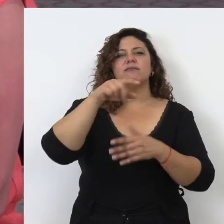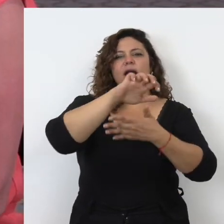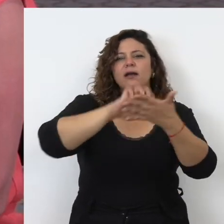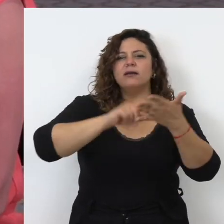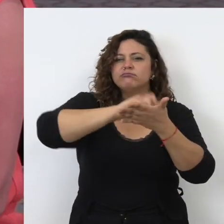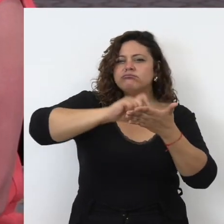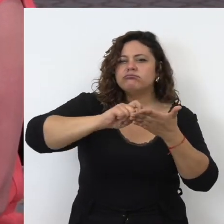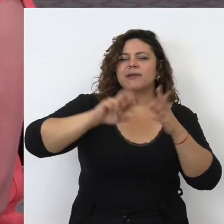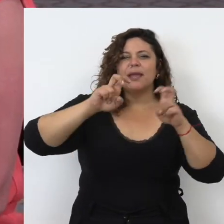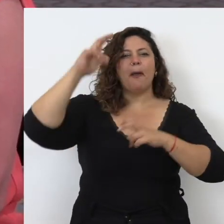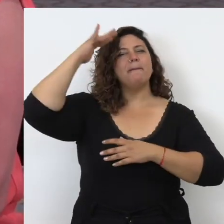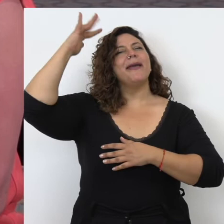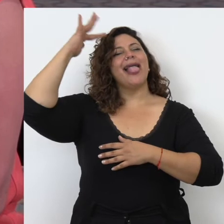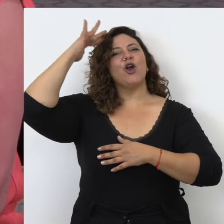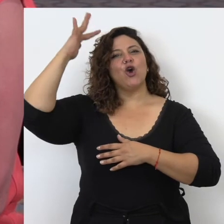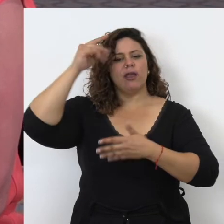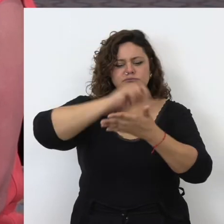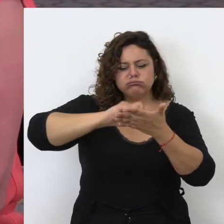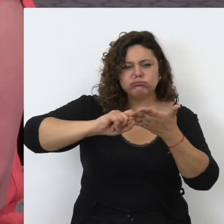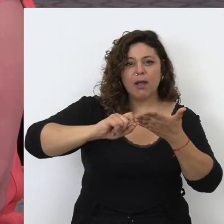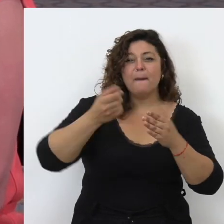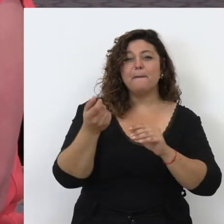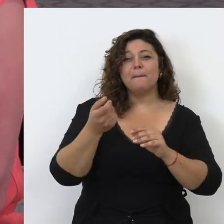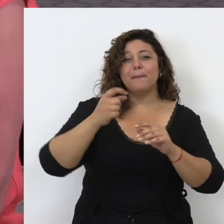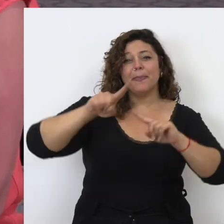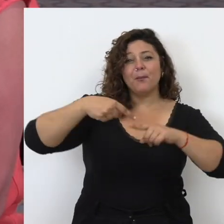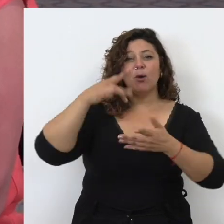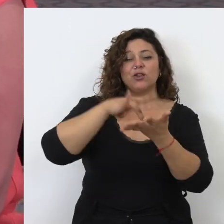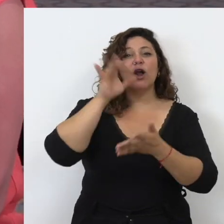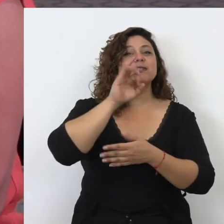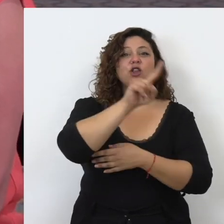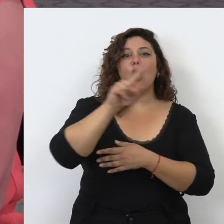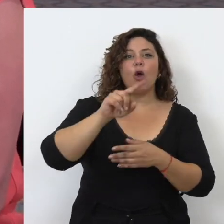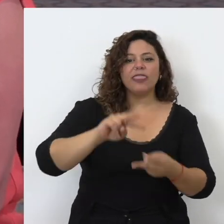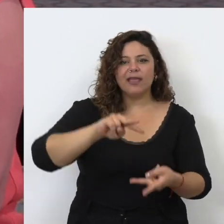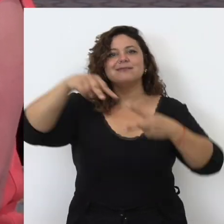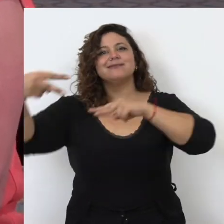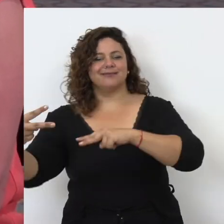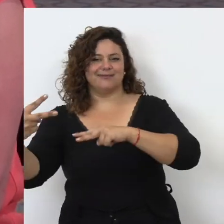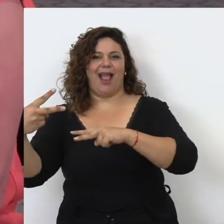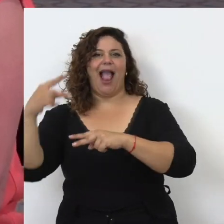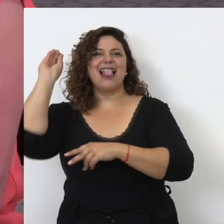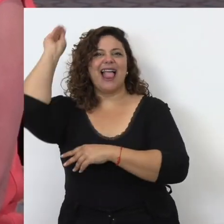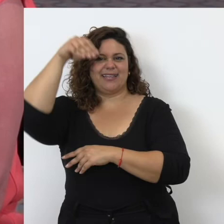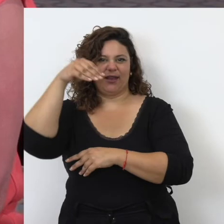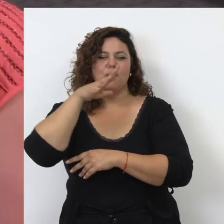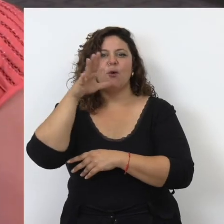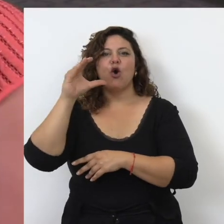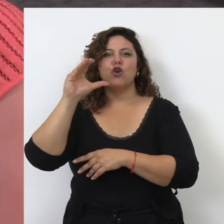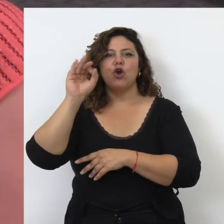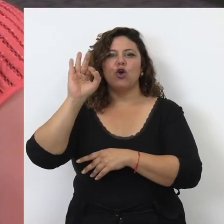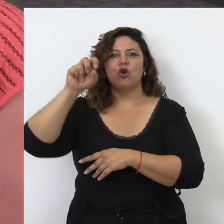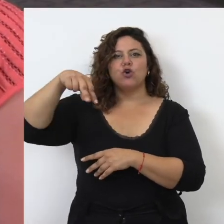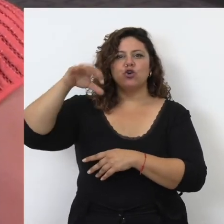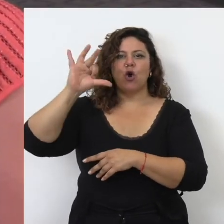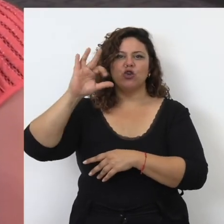tratado interesante sobre la melancolía este tratado va a ser traducido al latín en el siglo XI por Constantino el Africano entonces